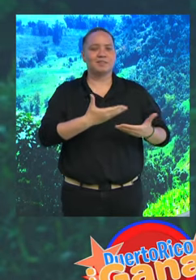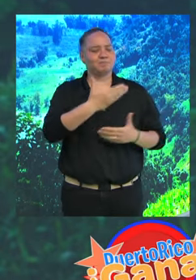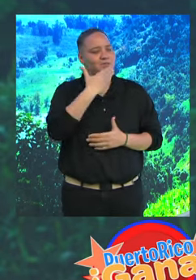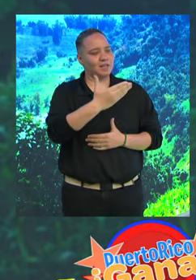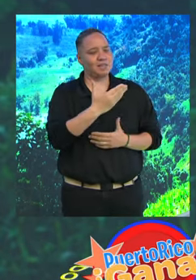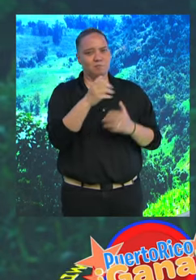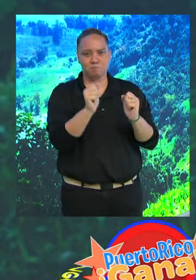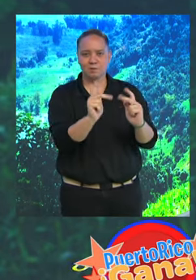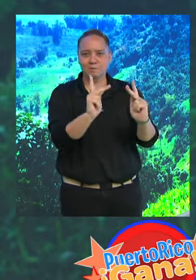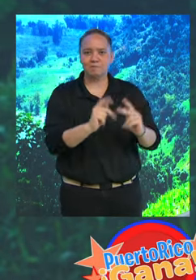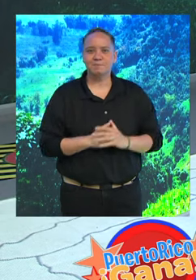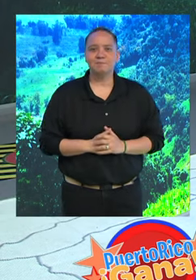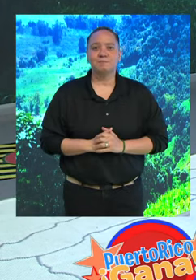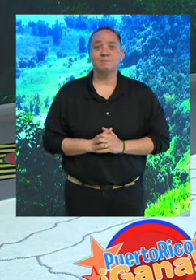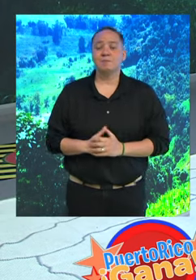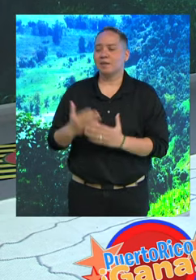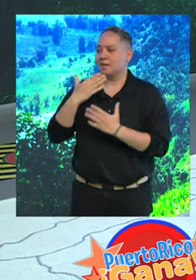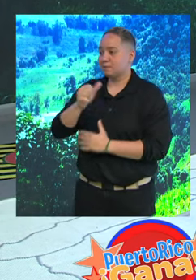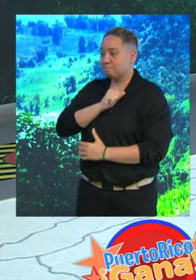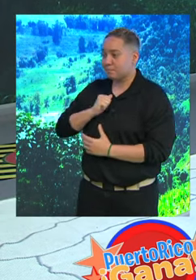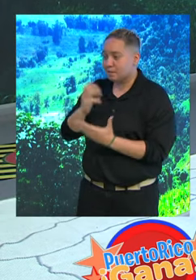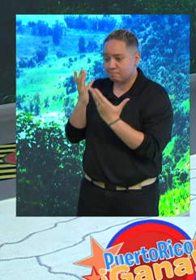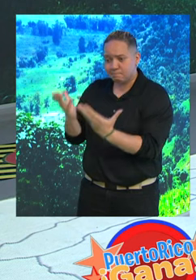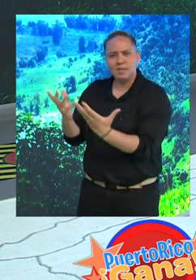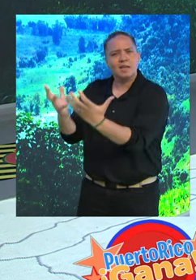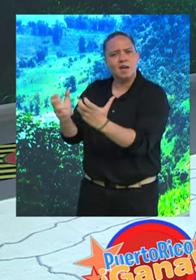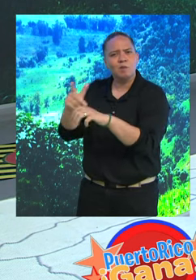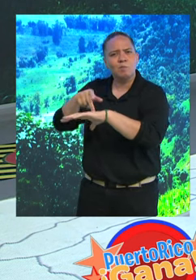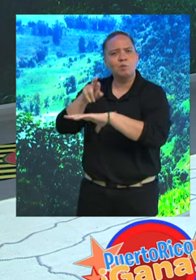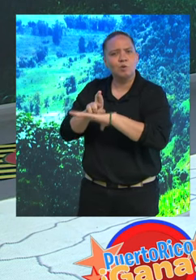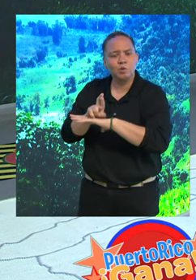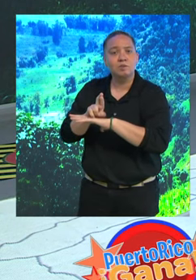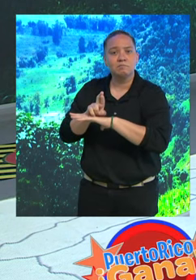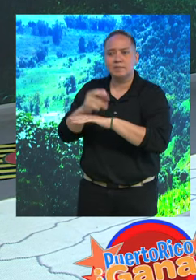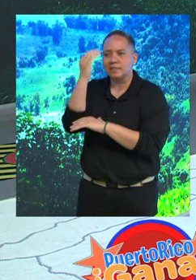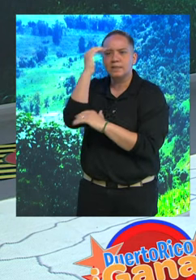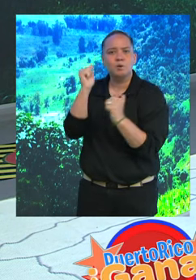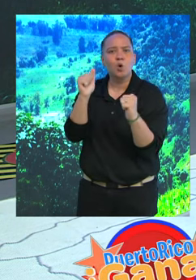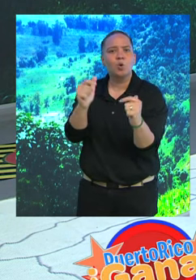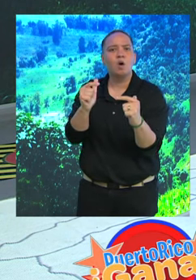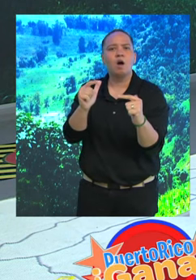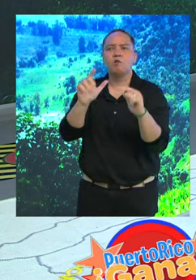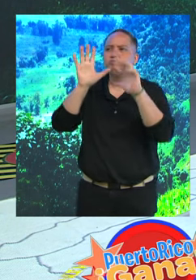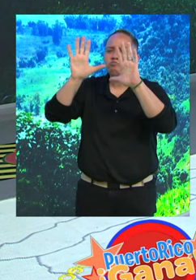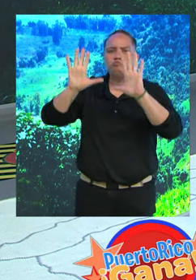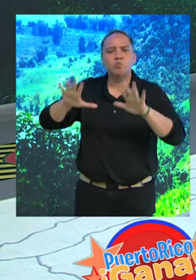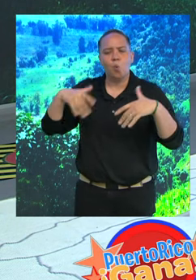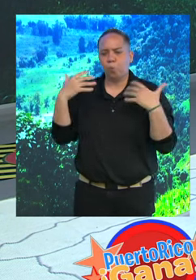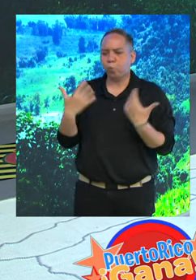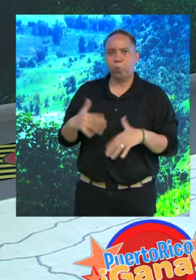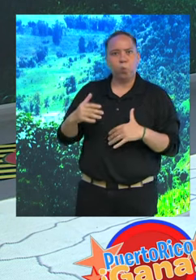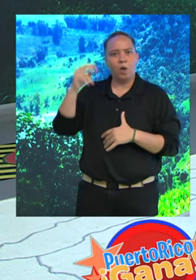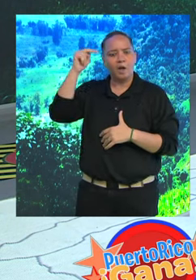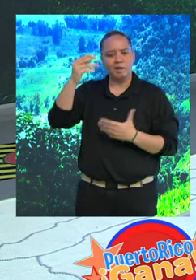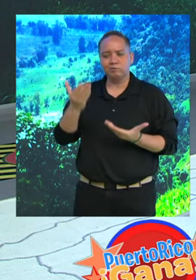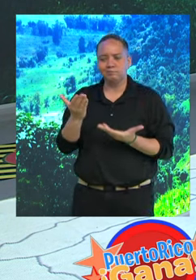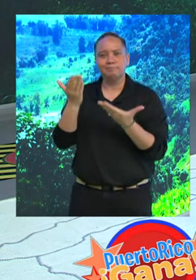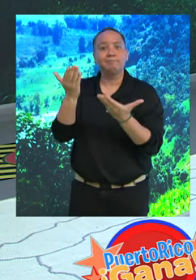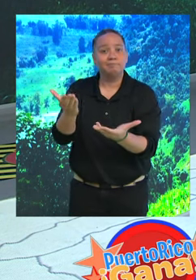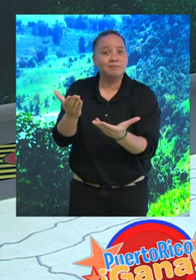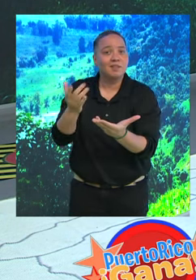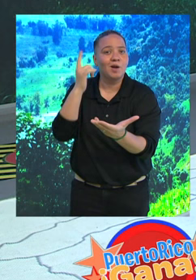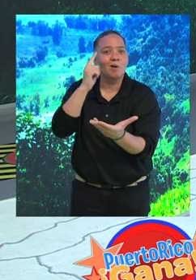por esa oportunidad. Gracias a usted, alcaldesa. Queremos que Puerto Rico sepa todas las cosas maravillosas que tiene Nahuabo y que ofrece Nahuabo